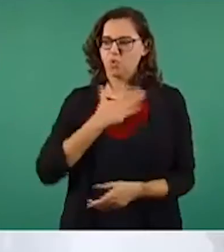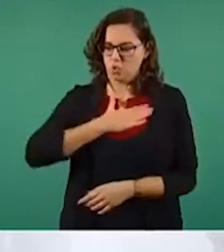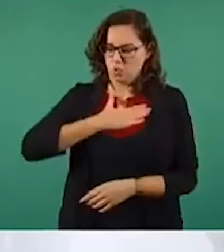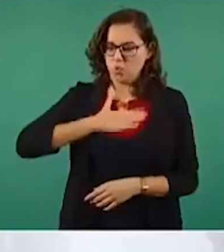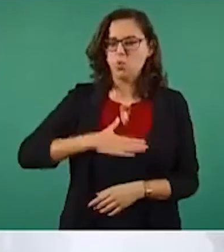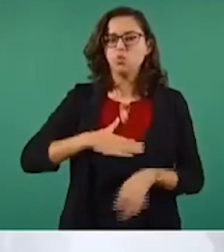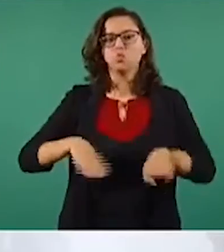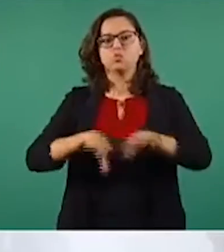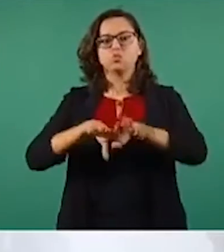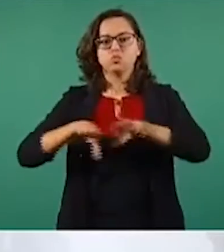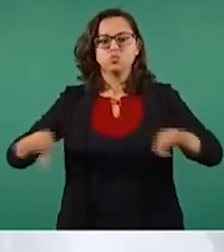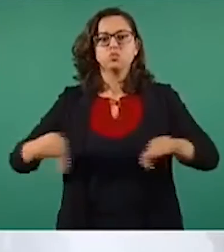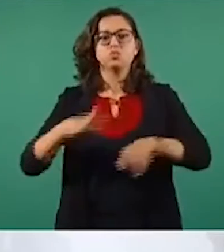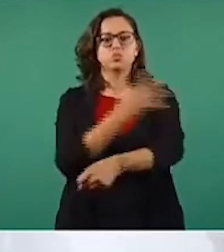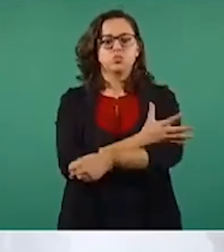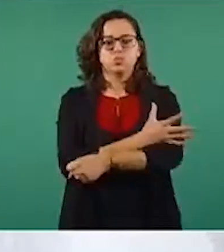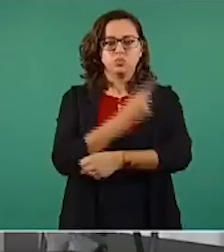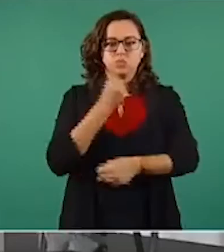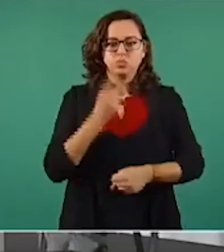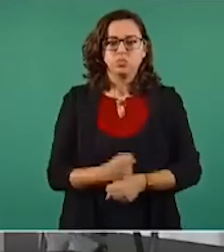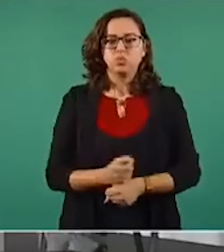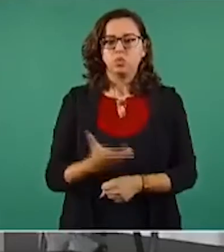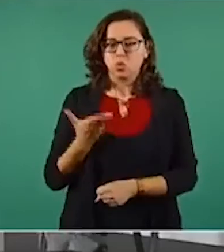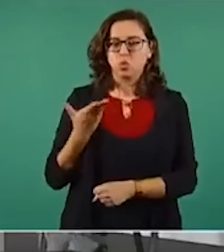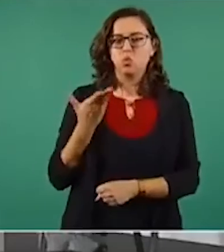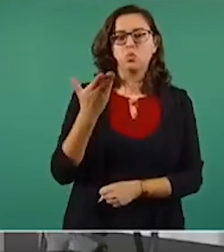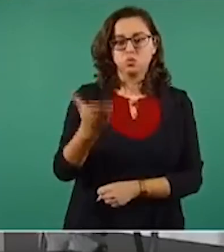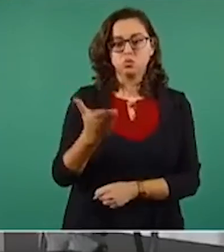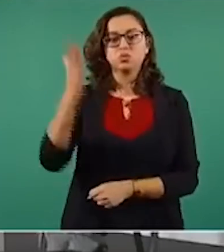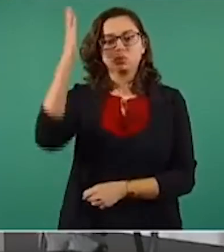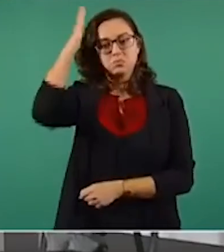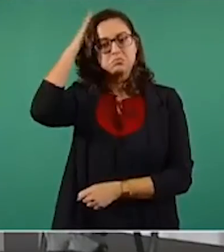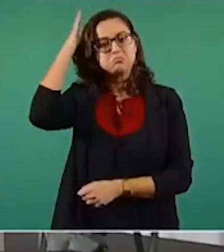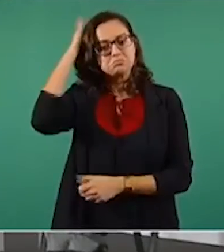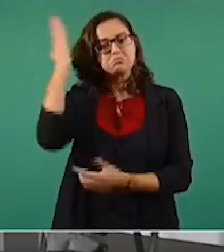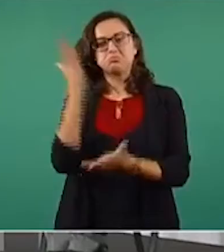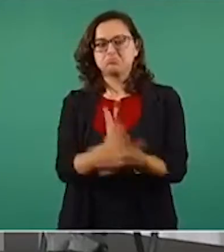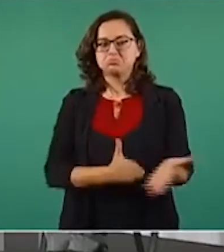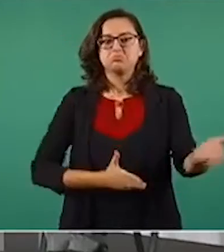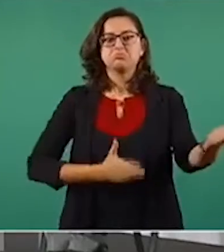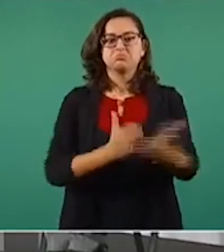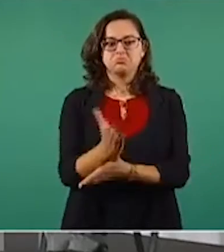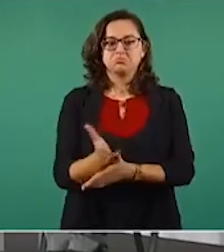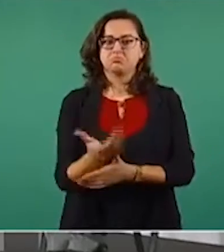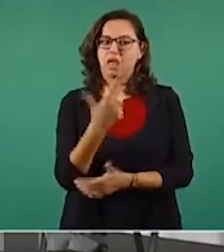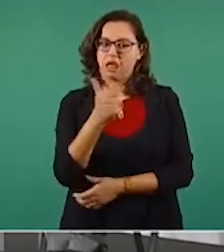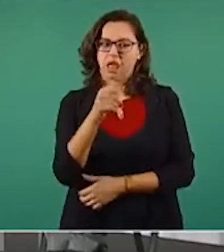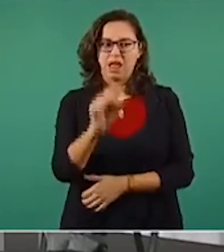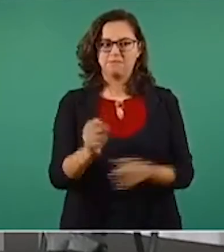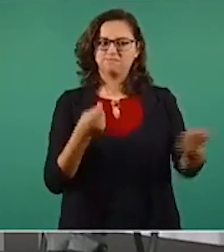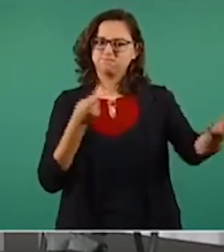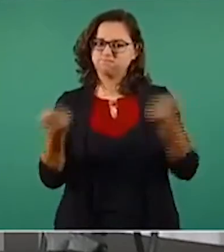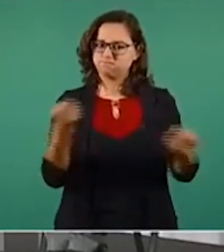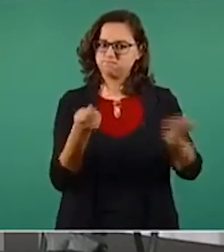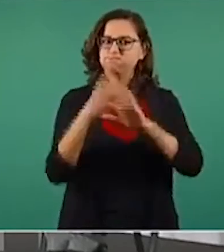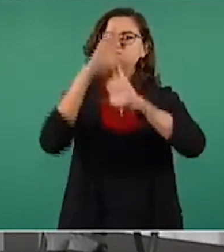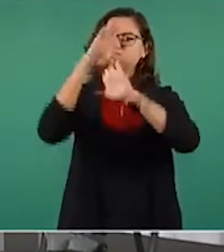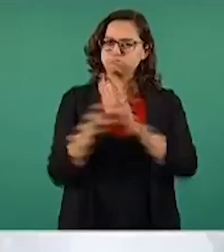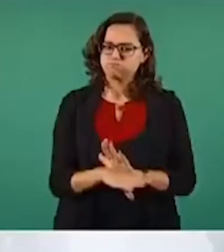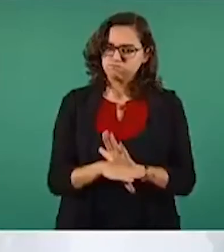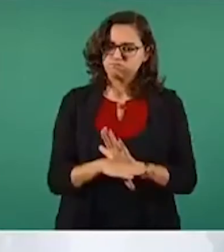democrático y honesto, como usted encabeza, para que pudiera regularse los precios. Y el segundo